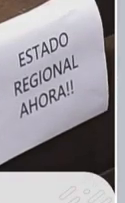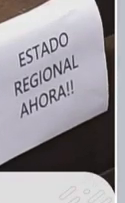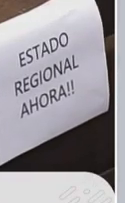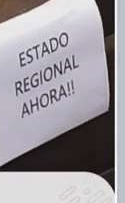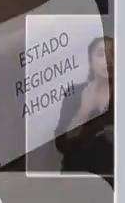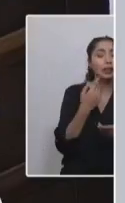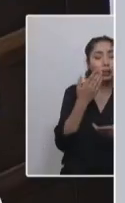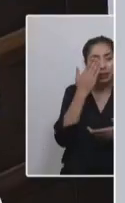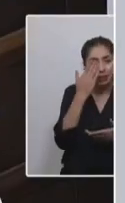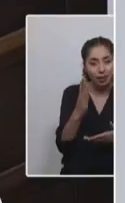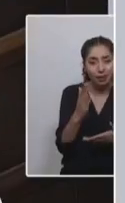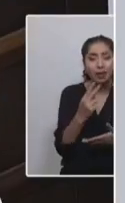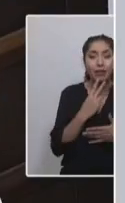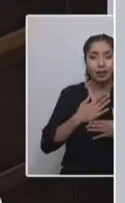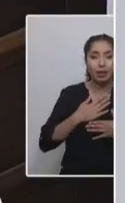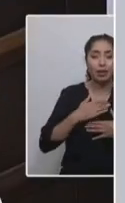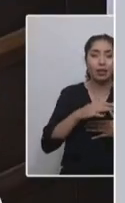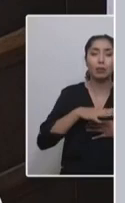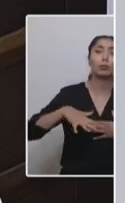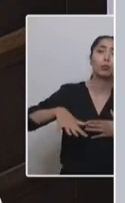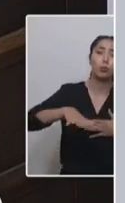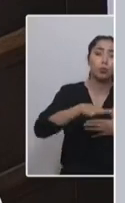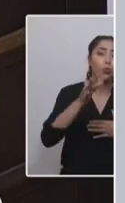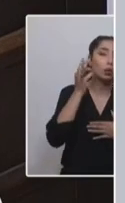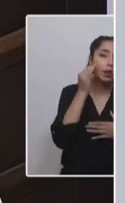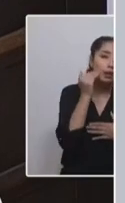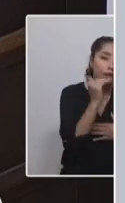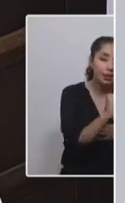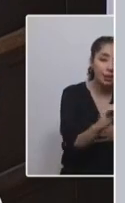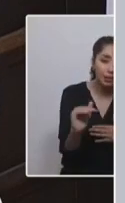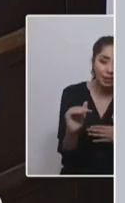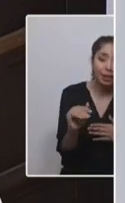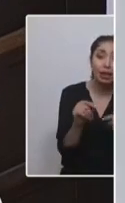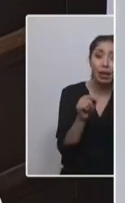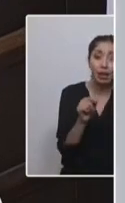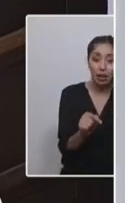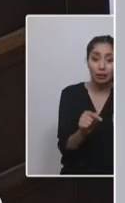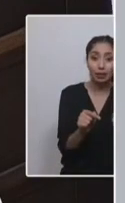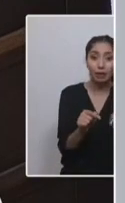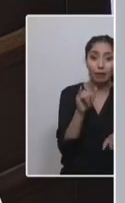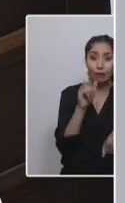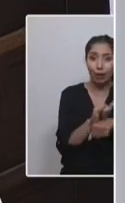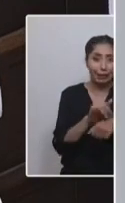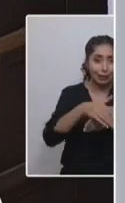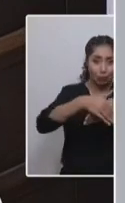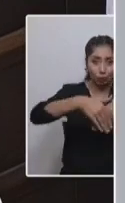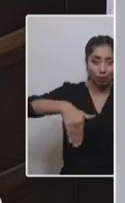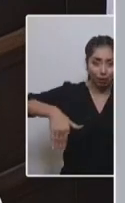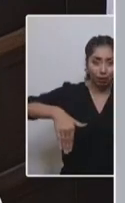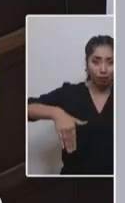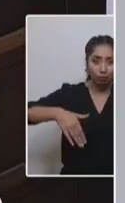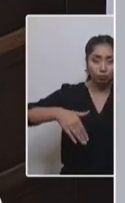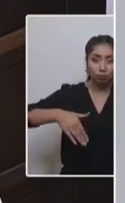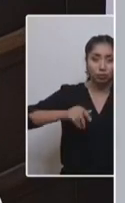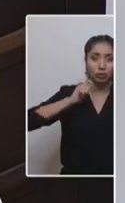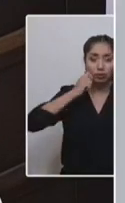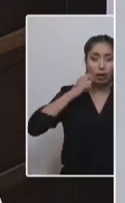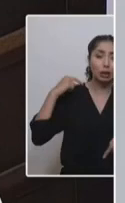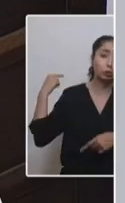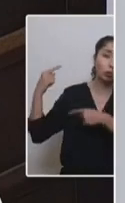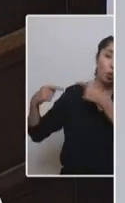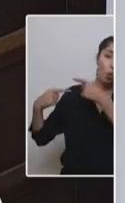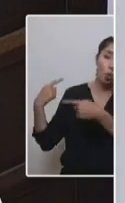tenido una presidenta mujer, solamente de manera supletoria. Pero nunca hemos tenido una presidenta